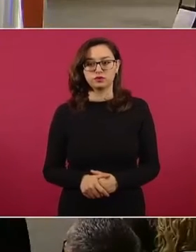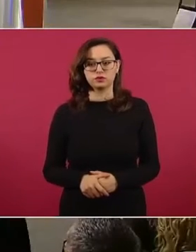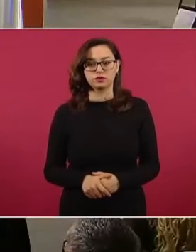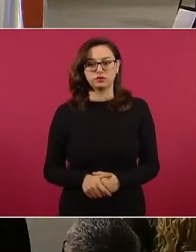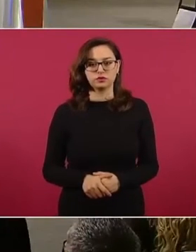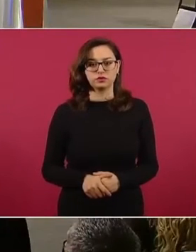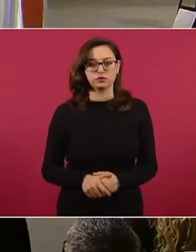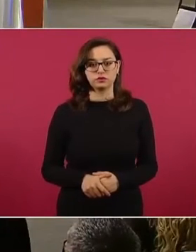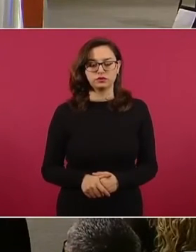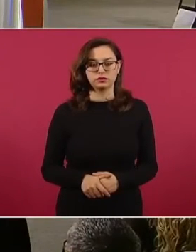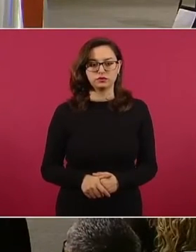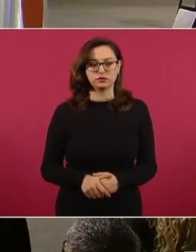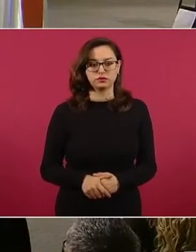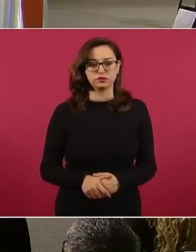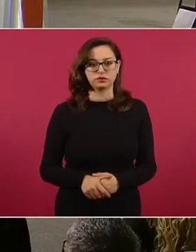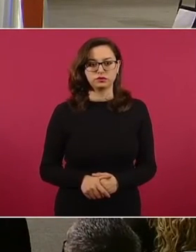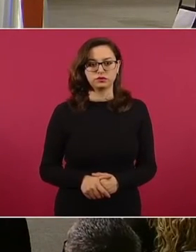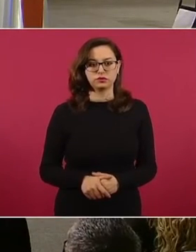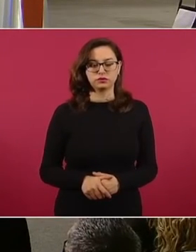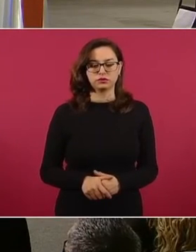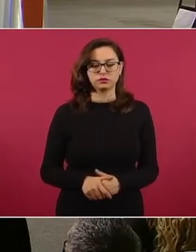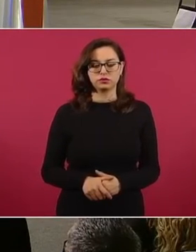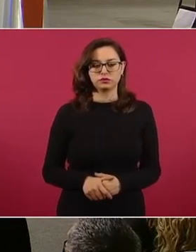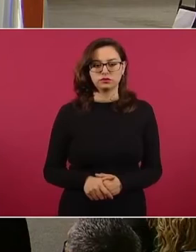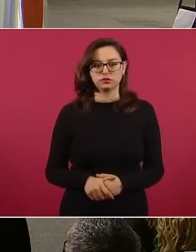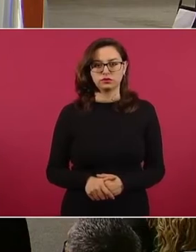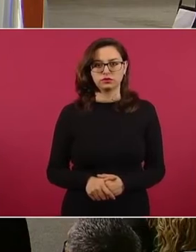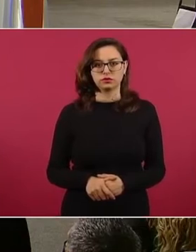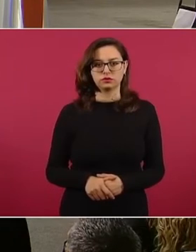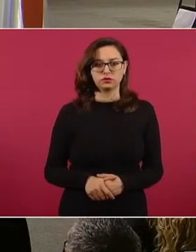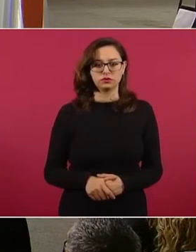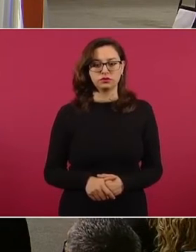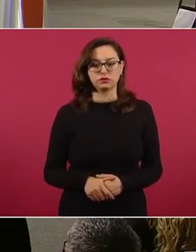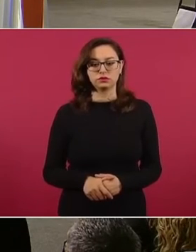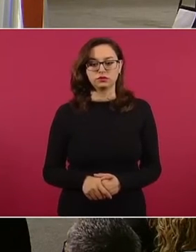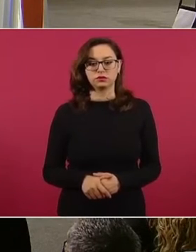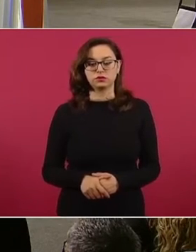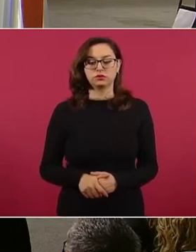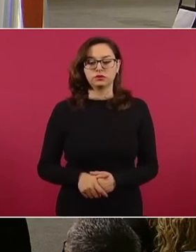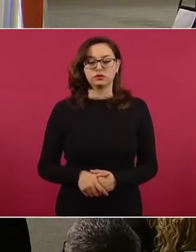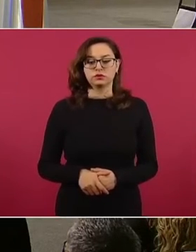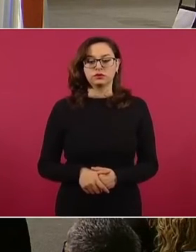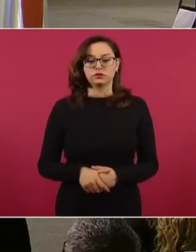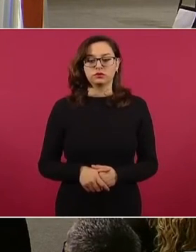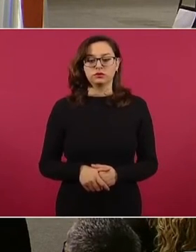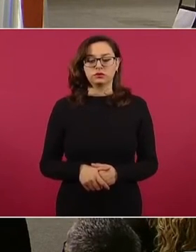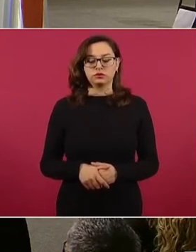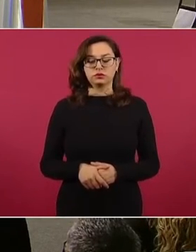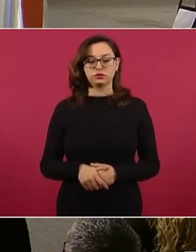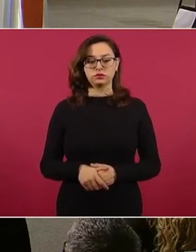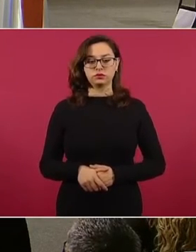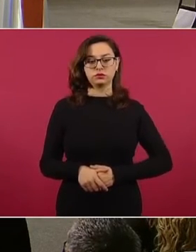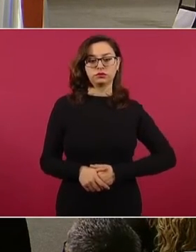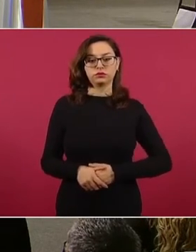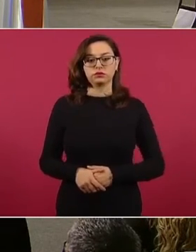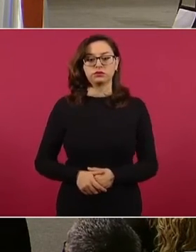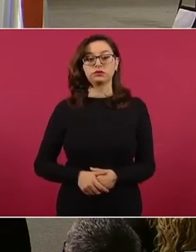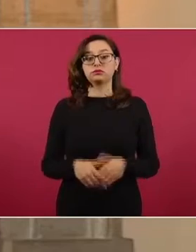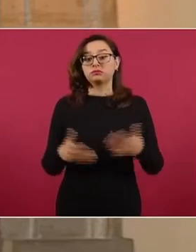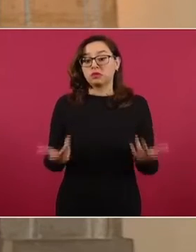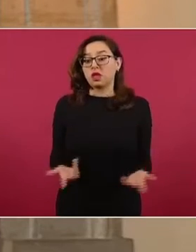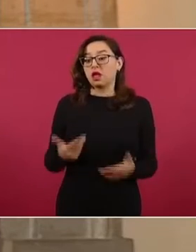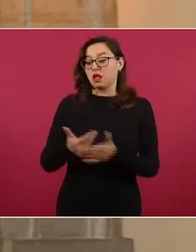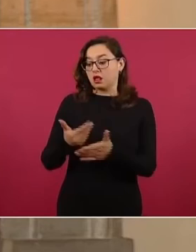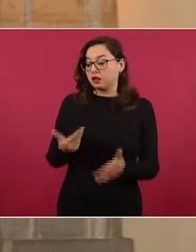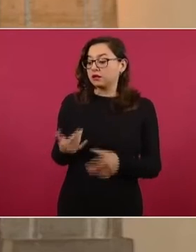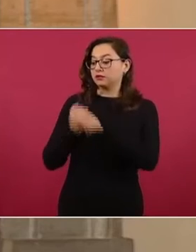El combate a la impunidad no solamente es la investigación, la persecución criminal, la detención,